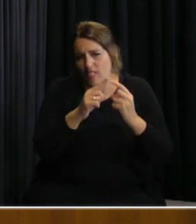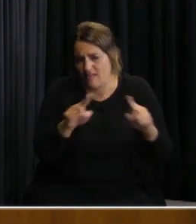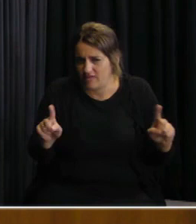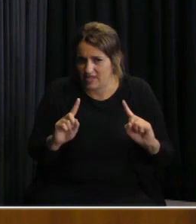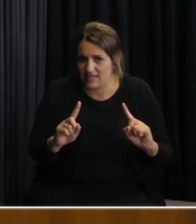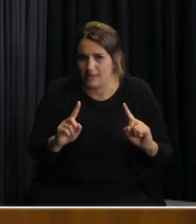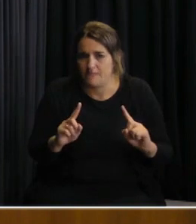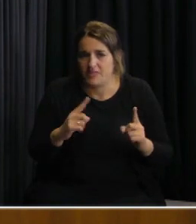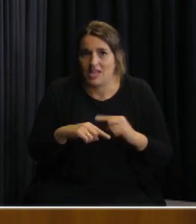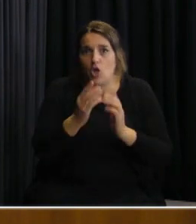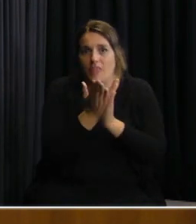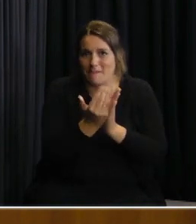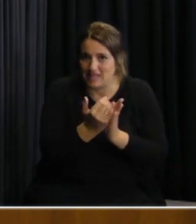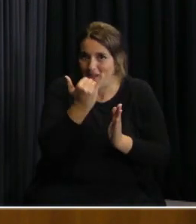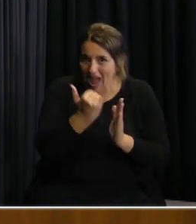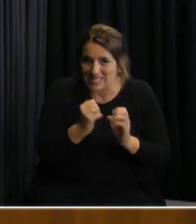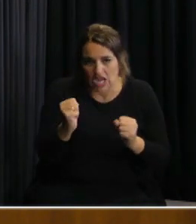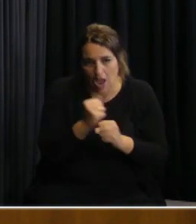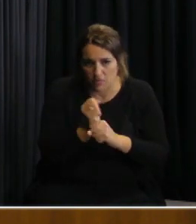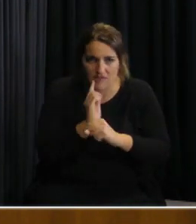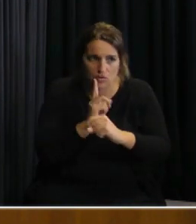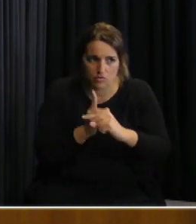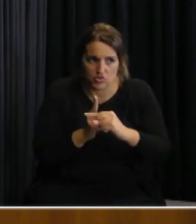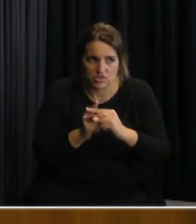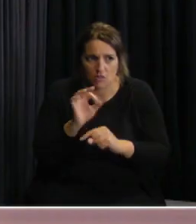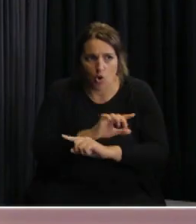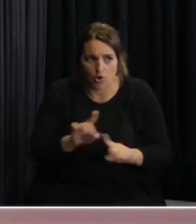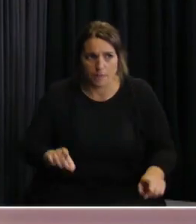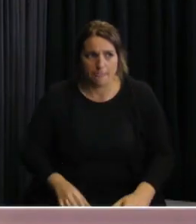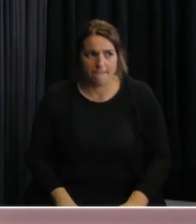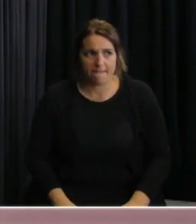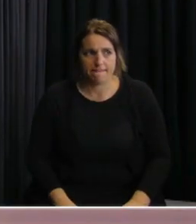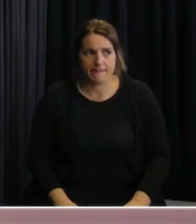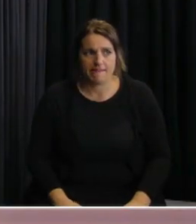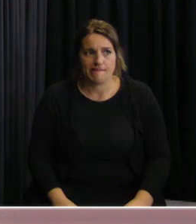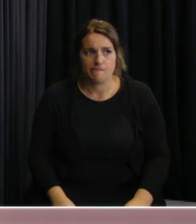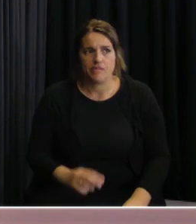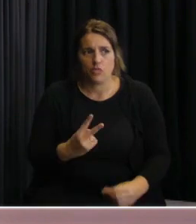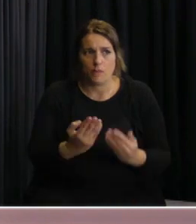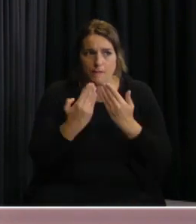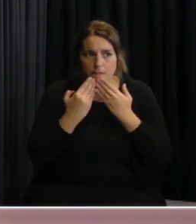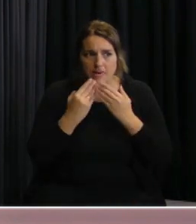los departamentos donde hay casos que en los departamentos donde no hay casos? son dos preguntas